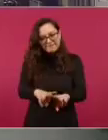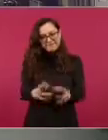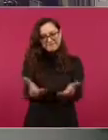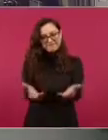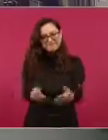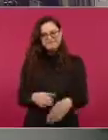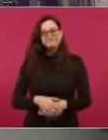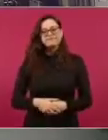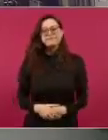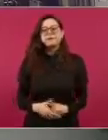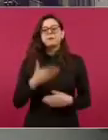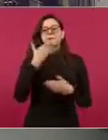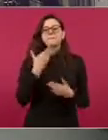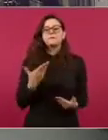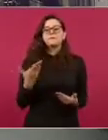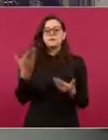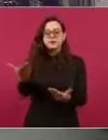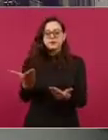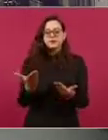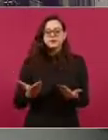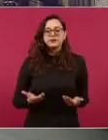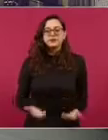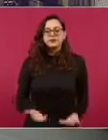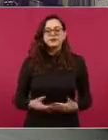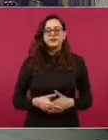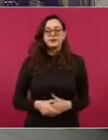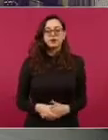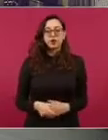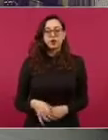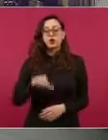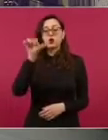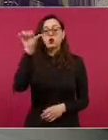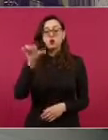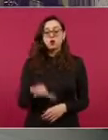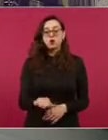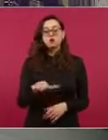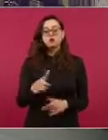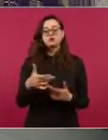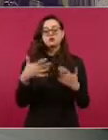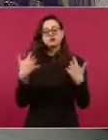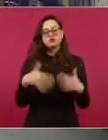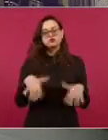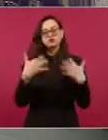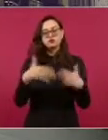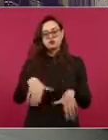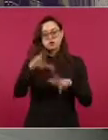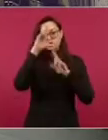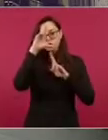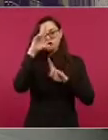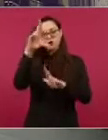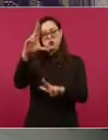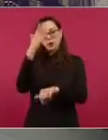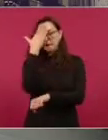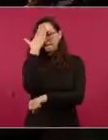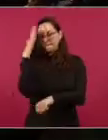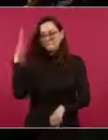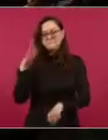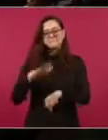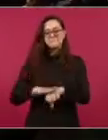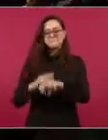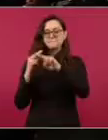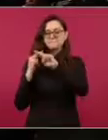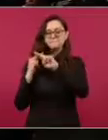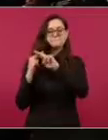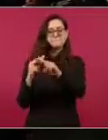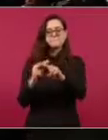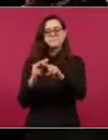Es una conmemoración importantísima, son 80